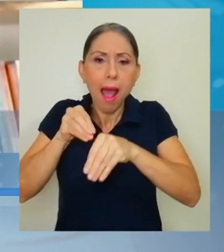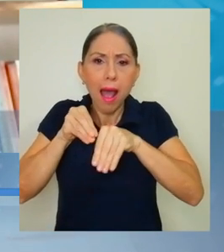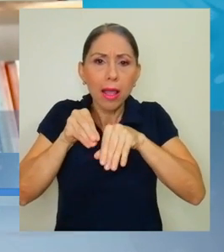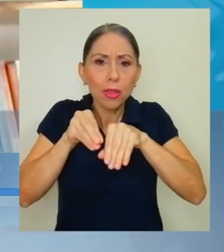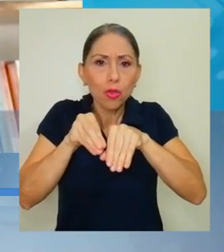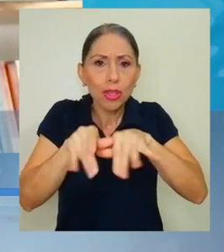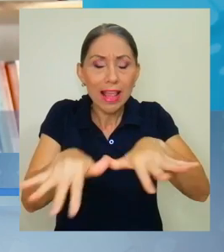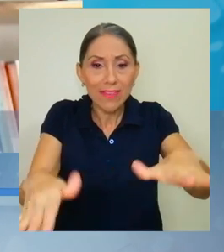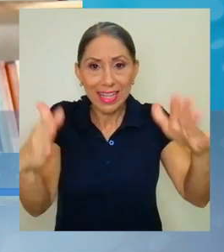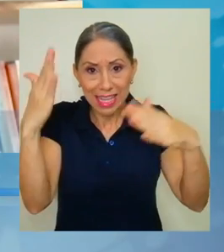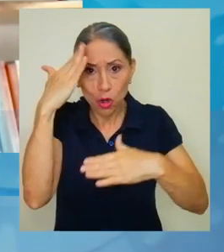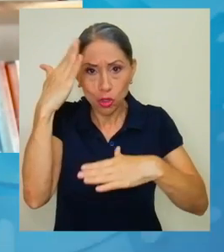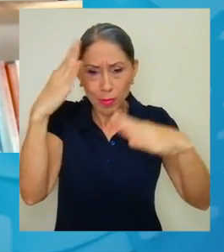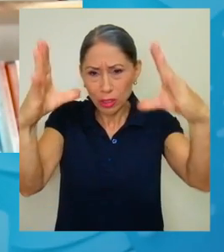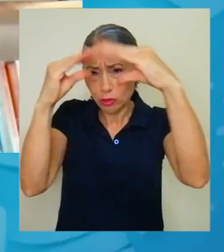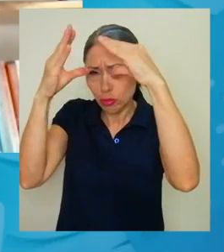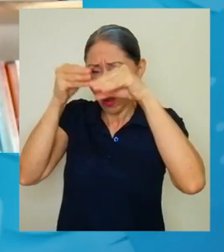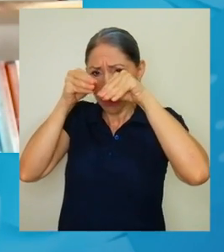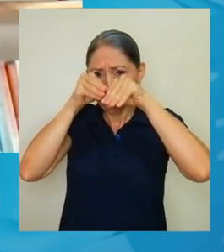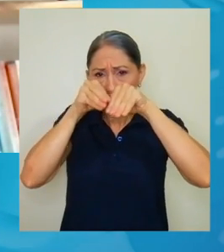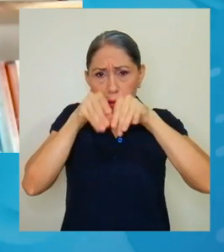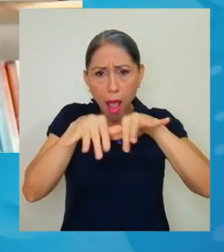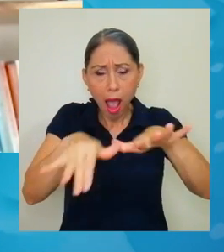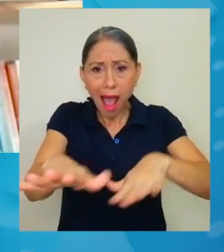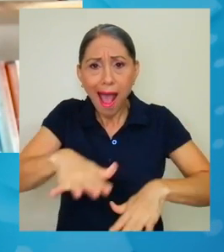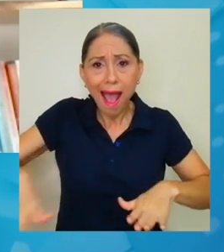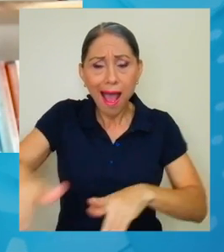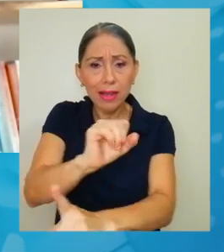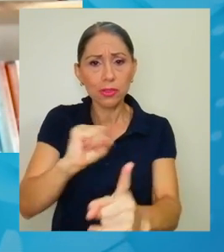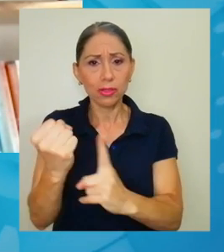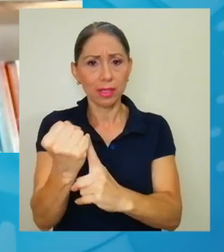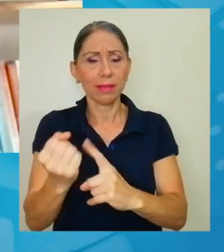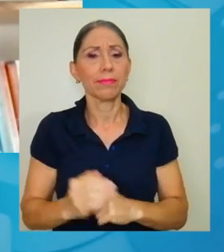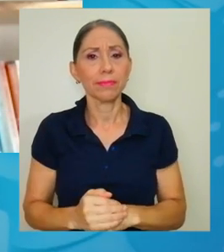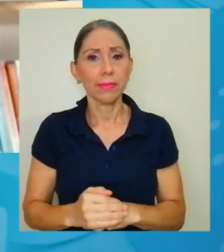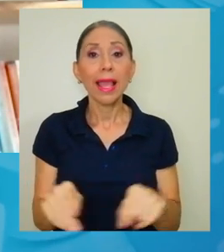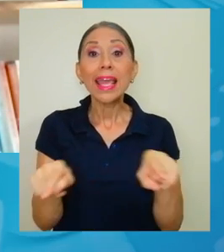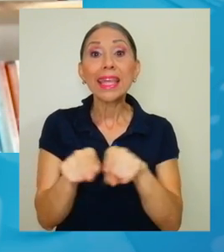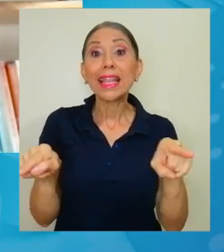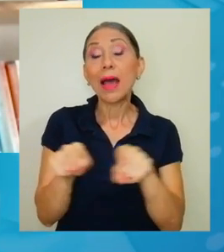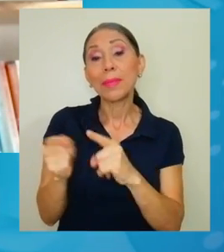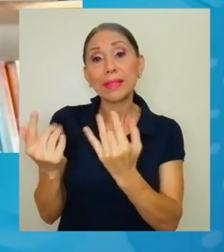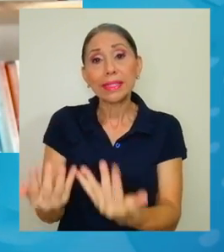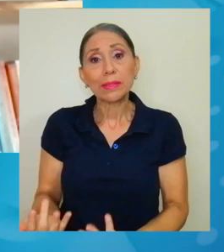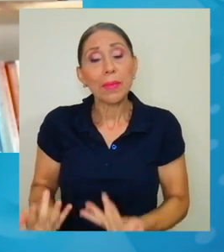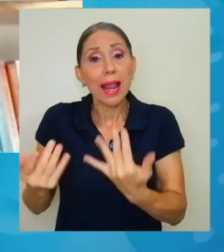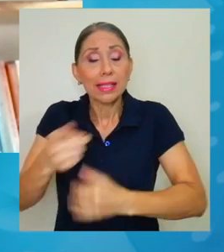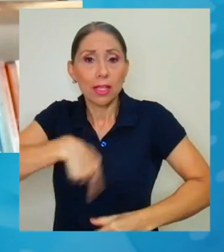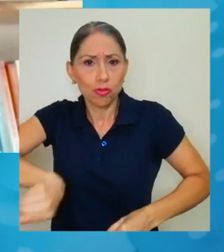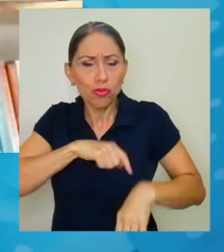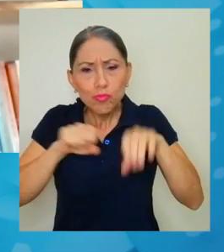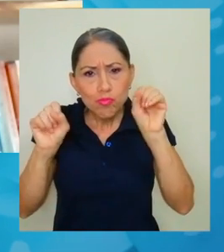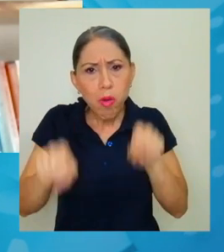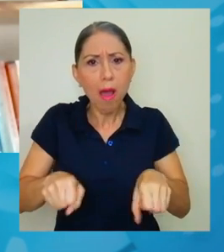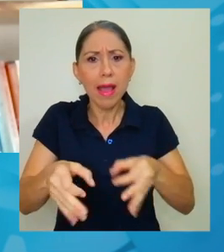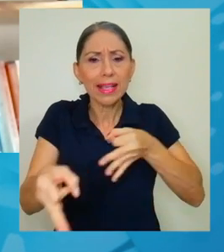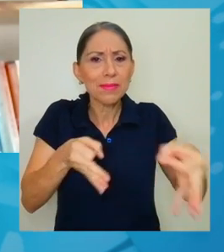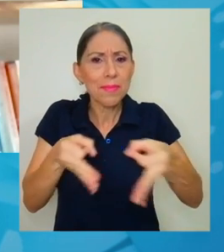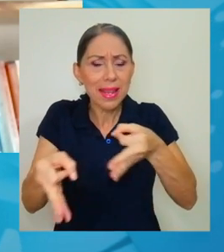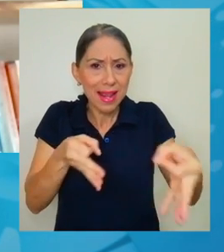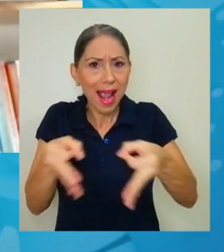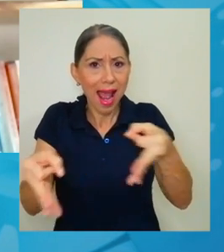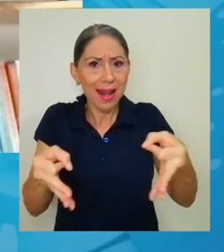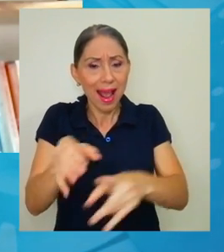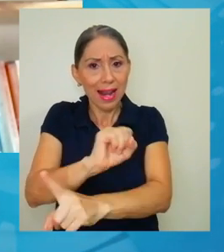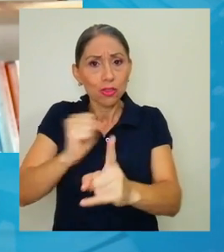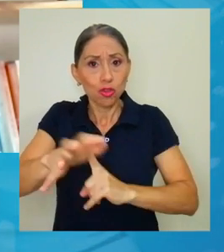la transferencia de conocimiento que nosotros vamos a hacer hacia la sociedad. Y también esperaría que seamos capaces de explicarle